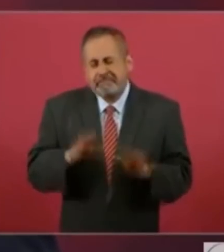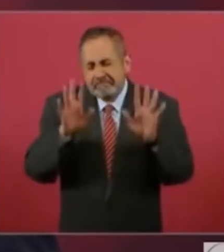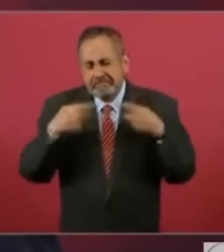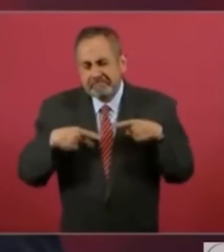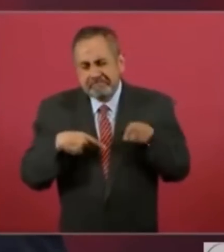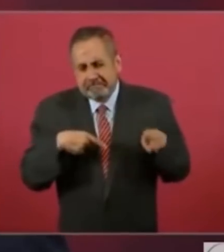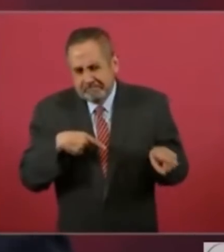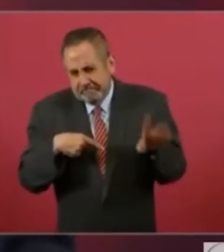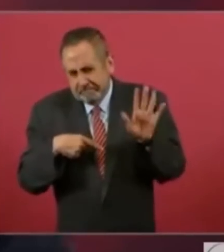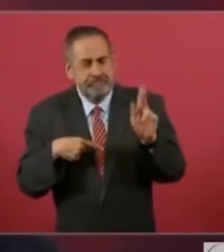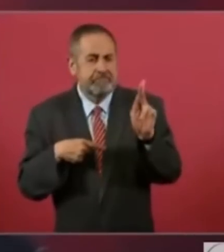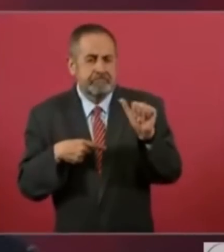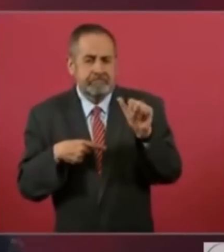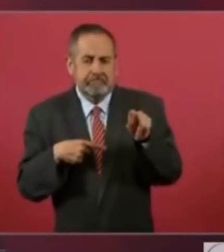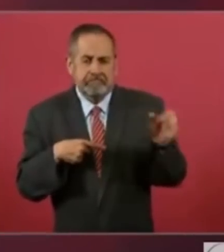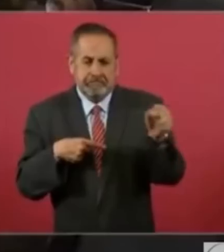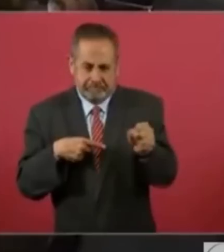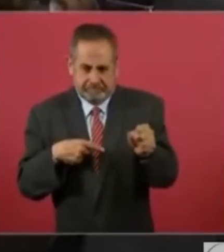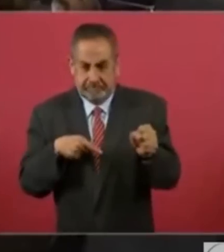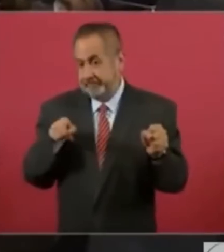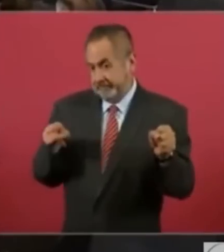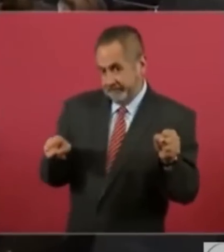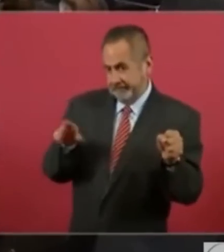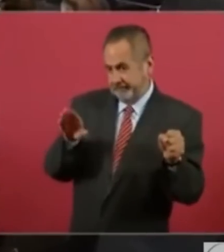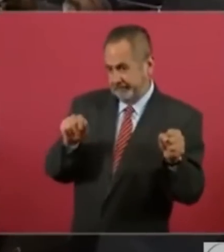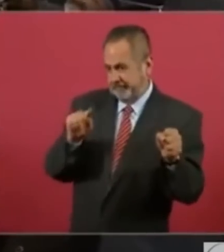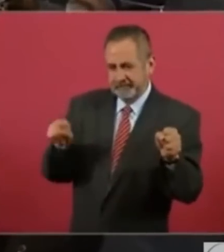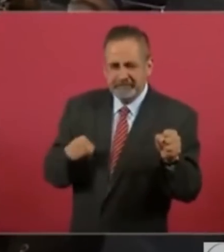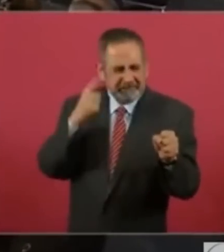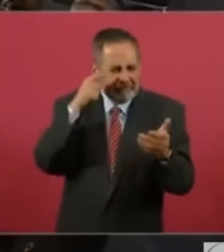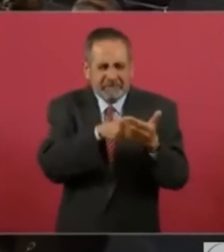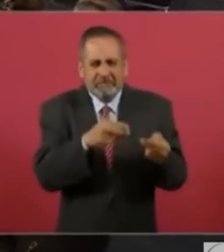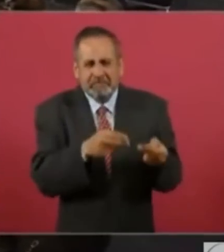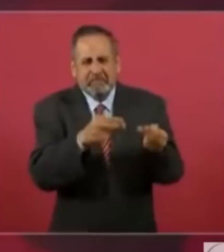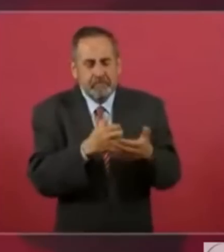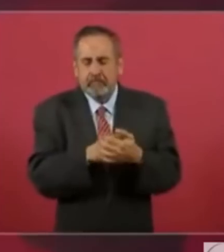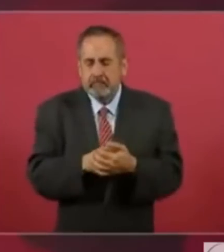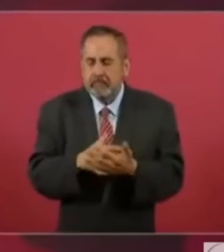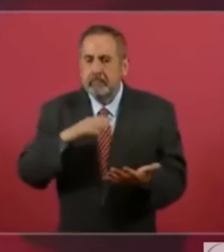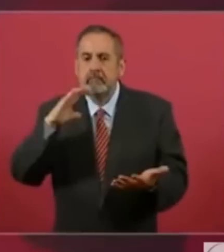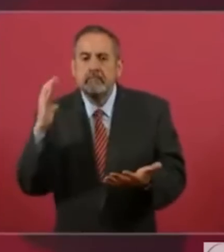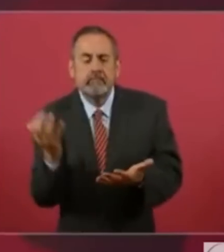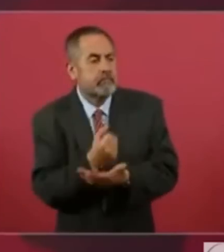persona, creo que de un comerciante y ganó,